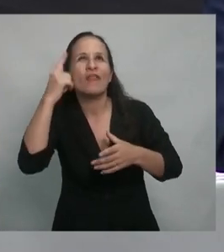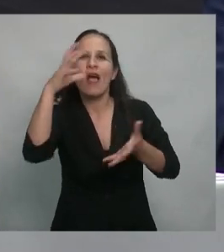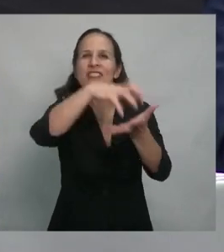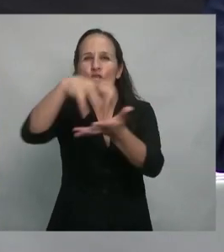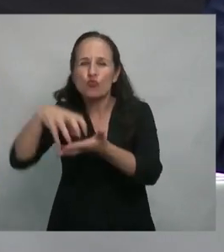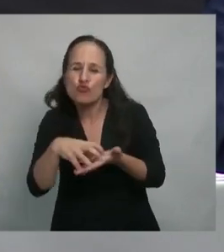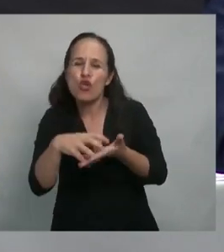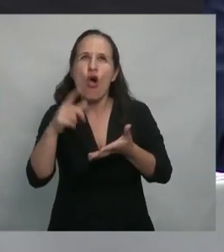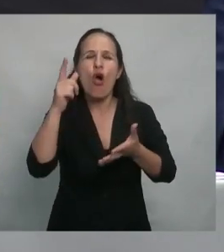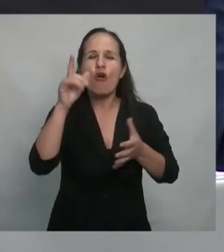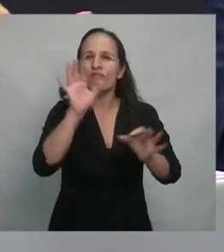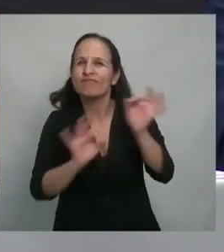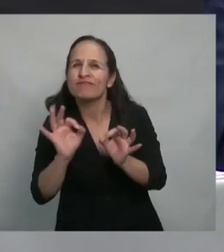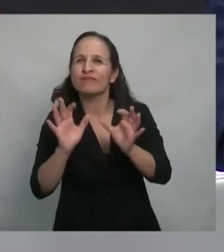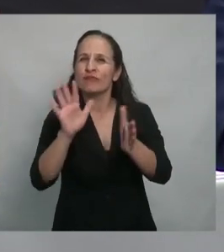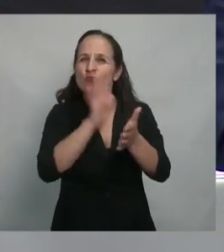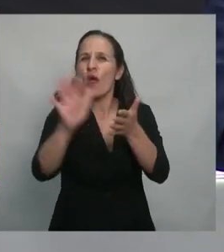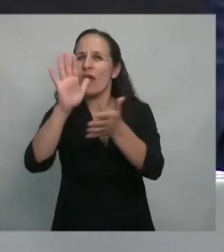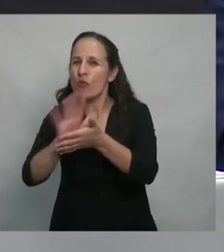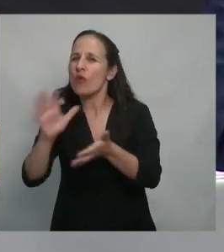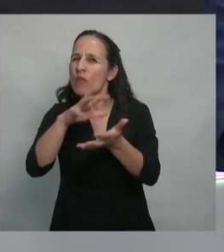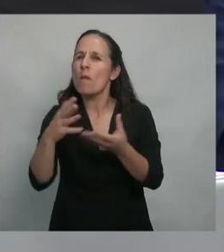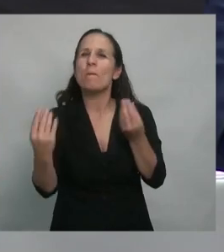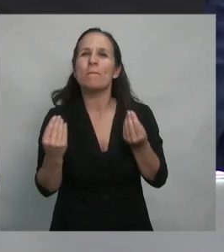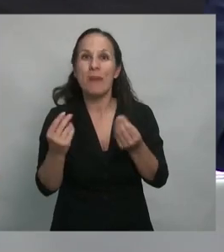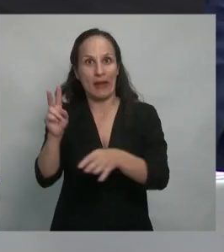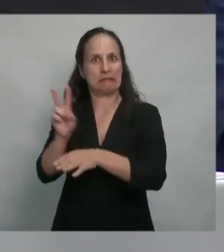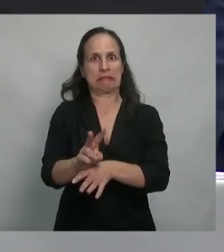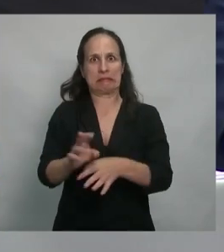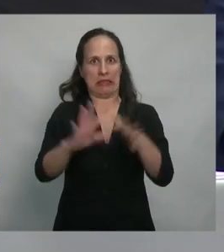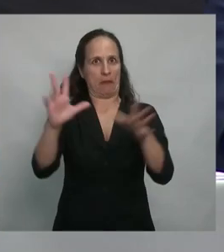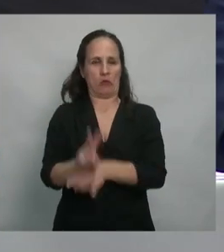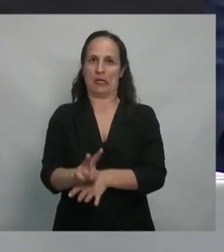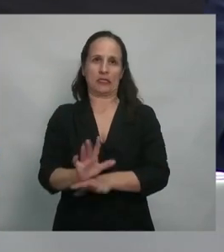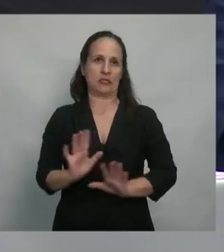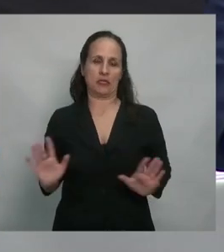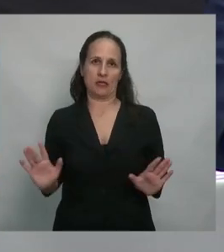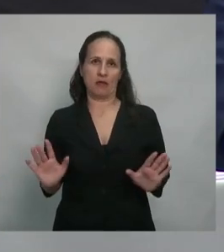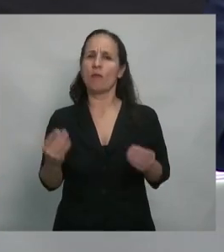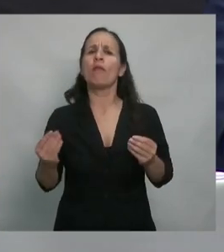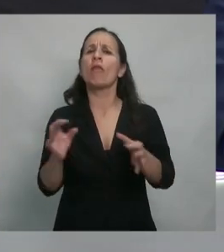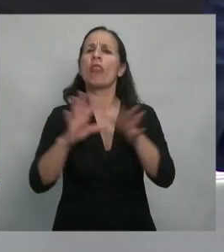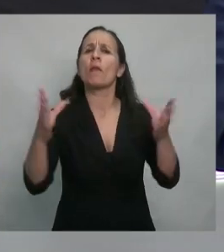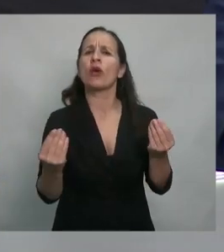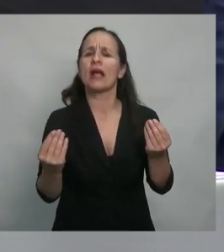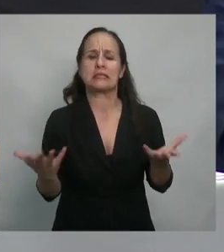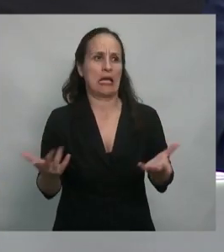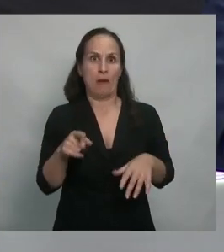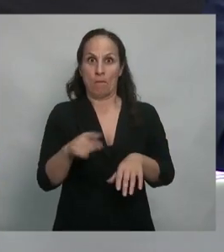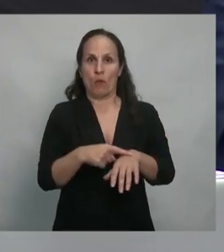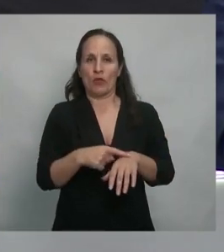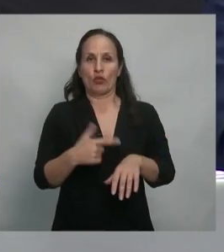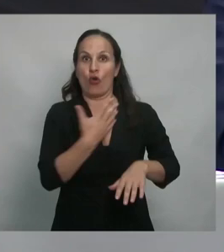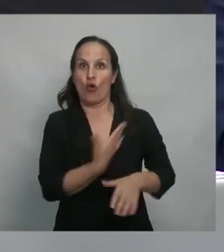preservar a la democracia. Porque en definitiva, ¿qué se hace en una democracia cuando llega un gobierno